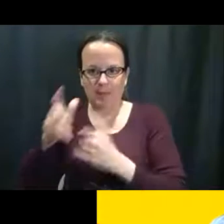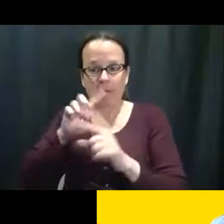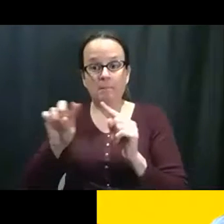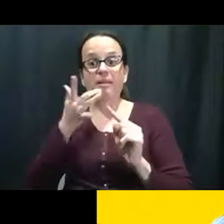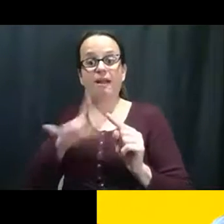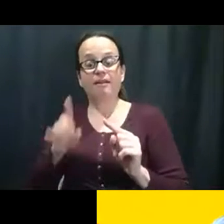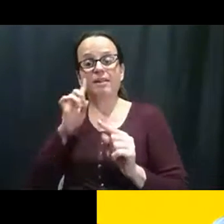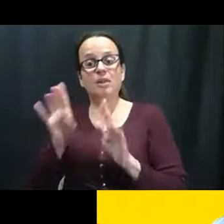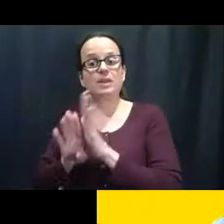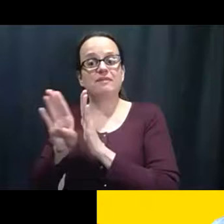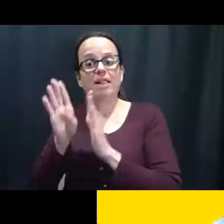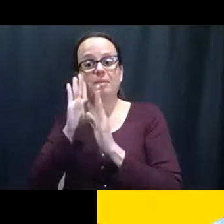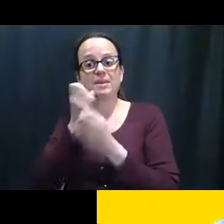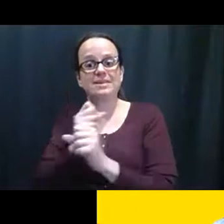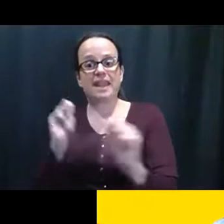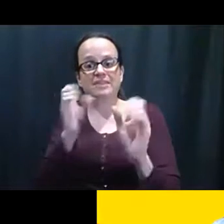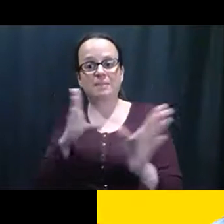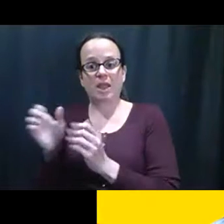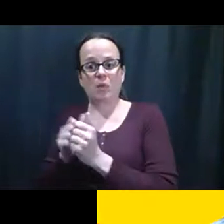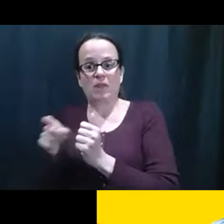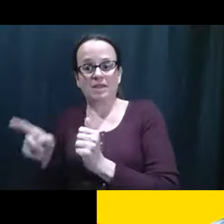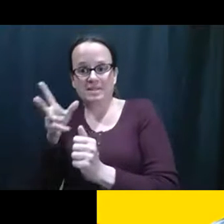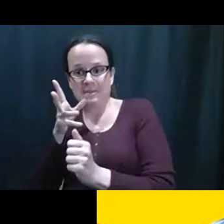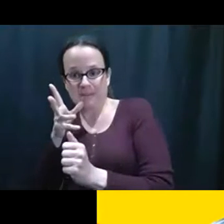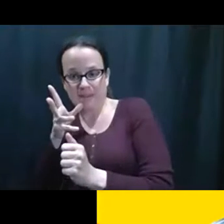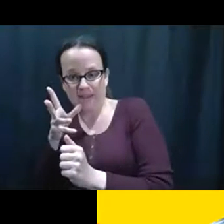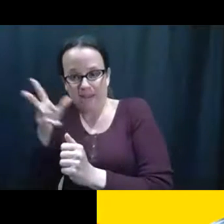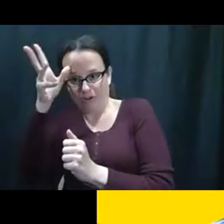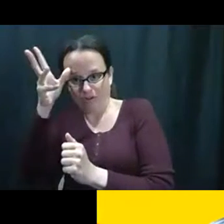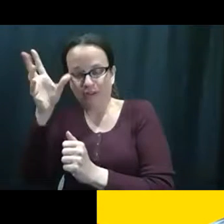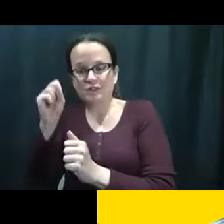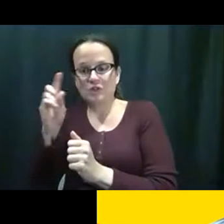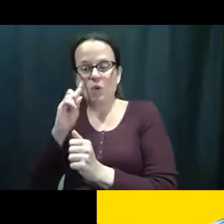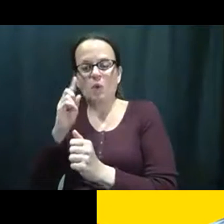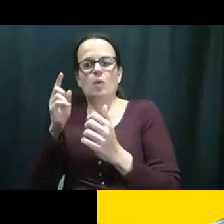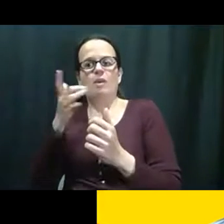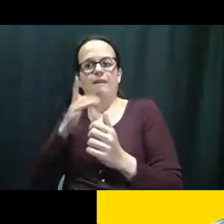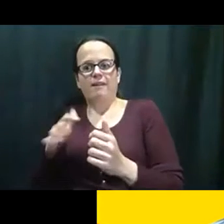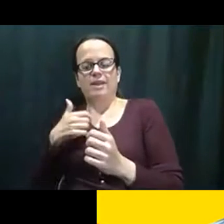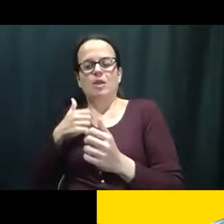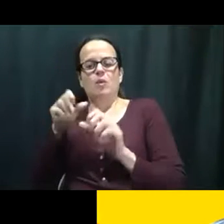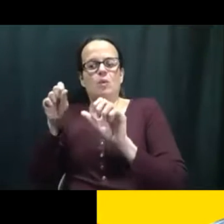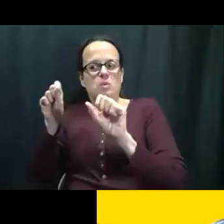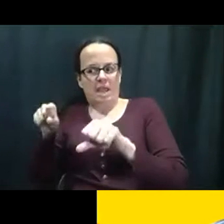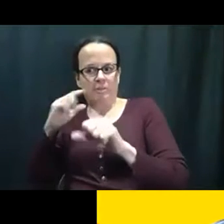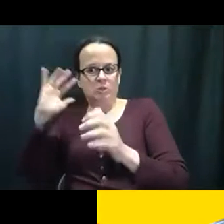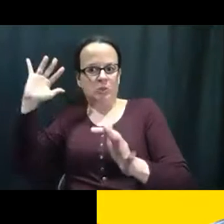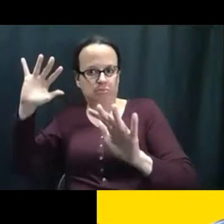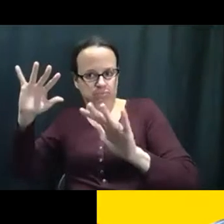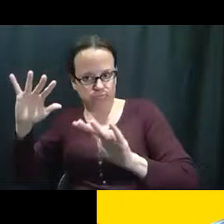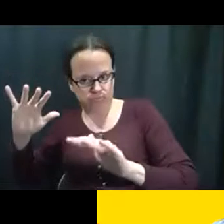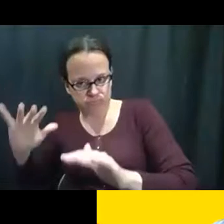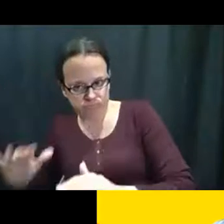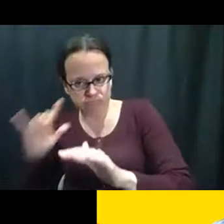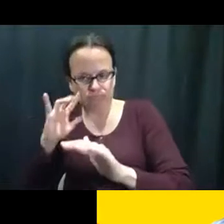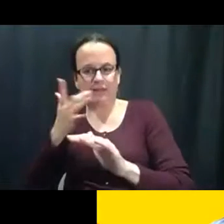Pero por el, el, el, el, el pudo de escalar y asegurarse que